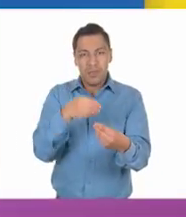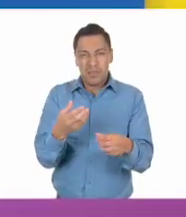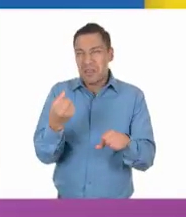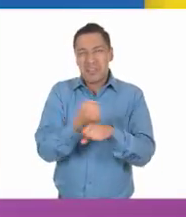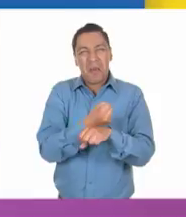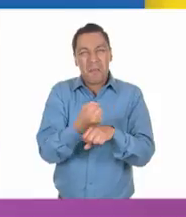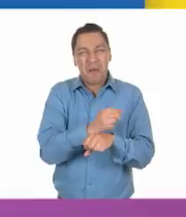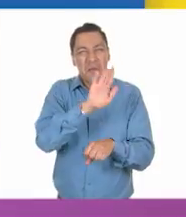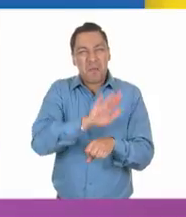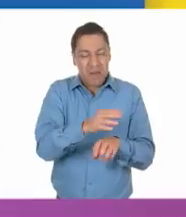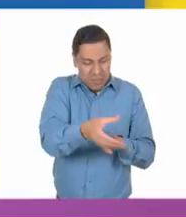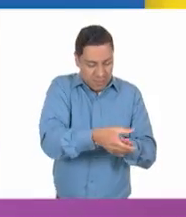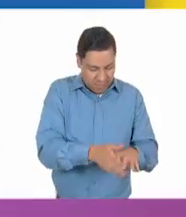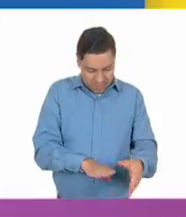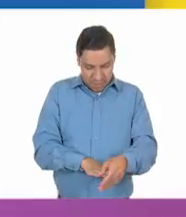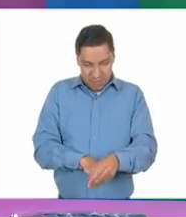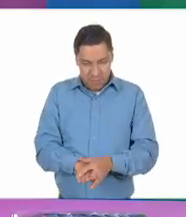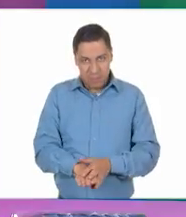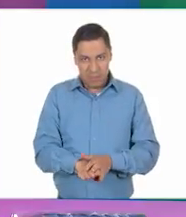y robarle los zapatos. Yo no puedo.